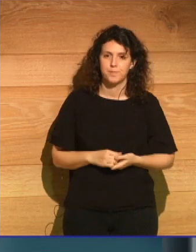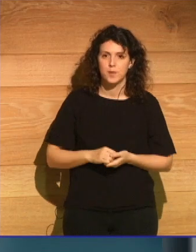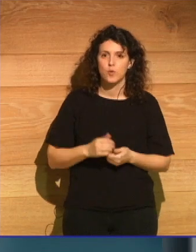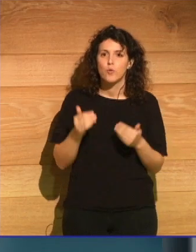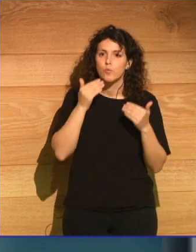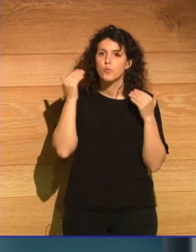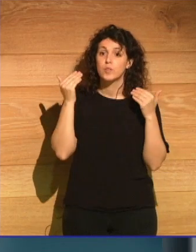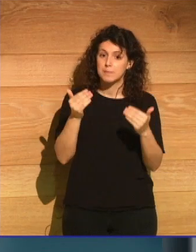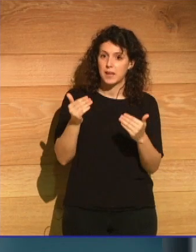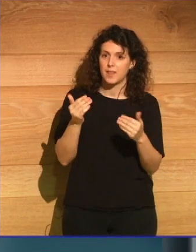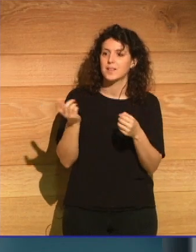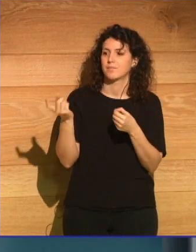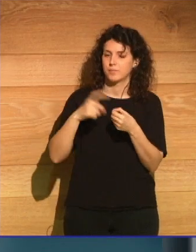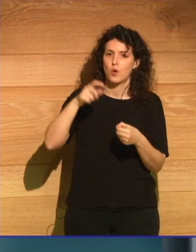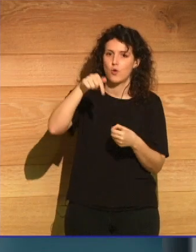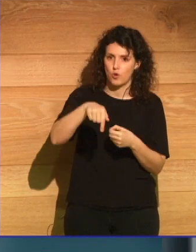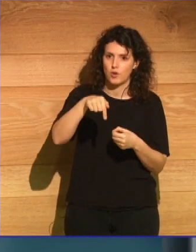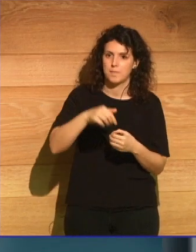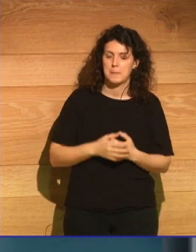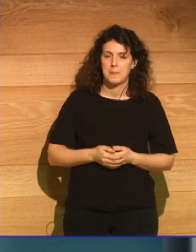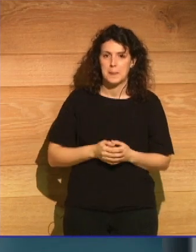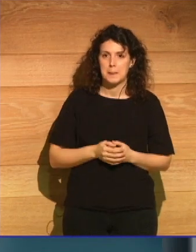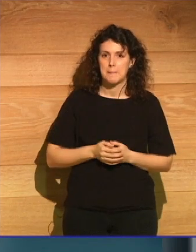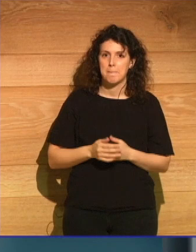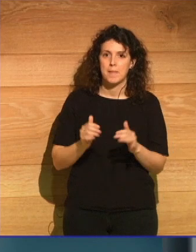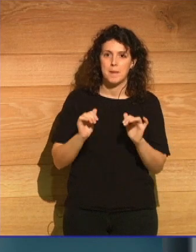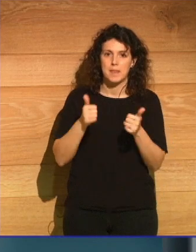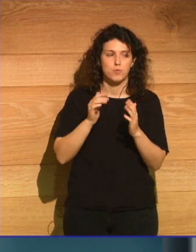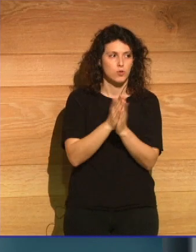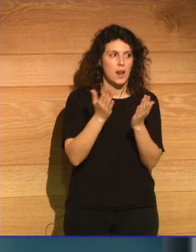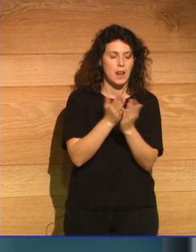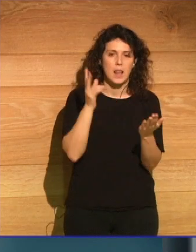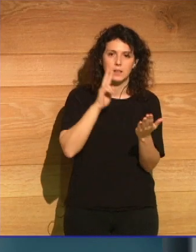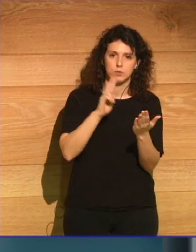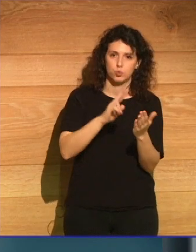Muchísimas gracias por estar con nosotros hoy. Empecemos con una lectura breve,